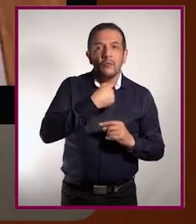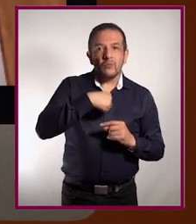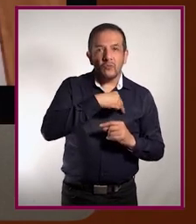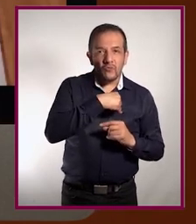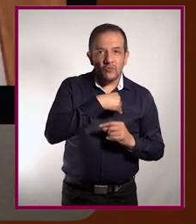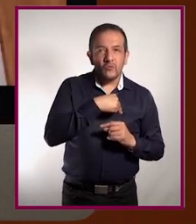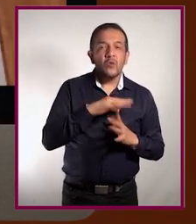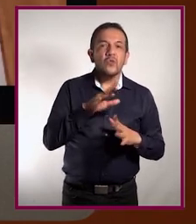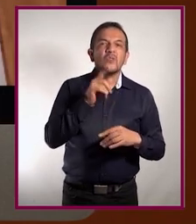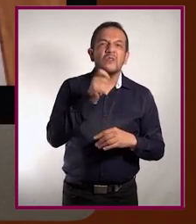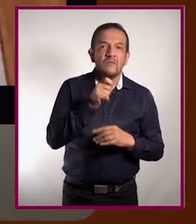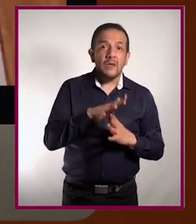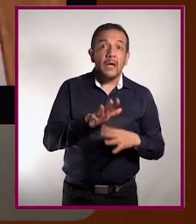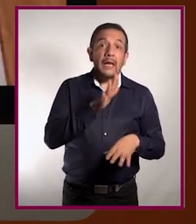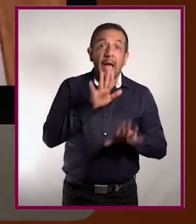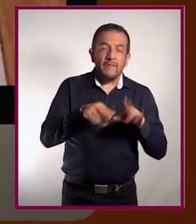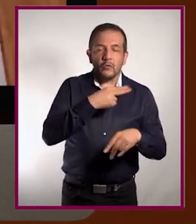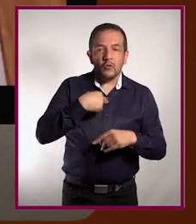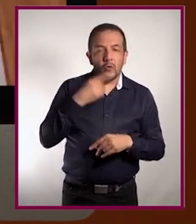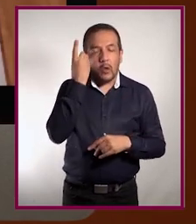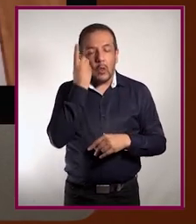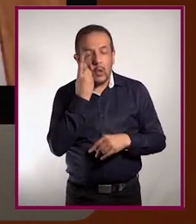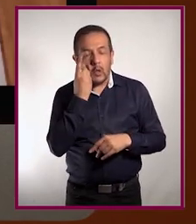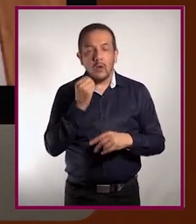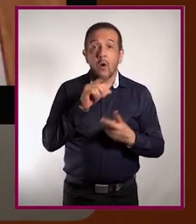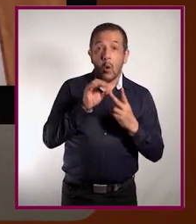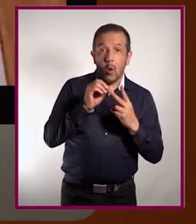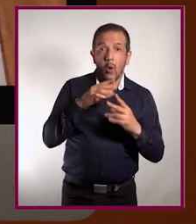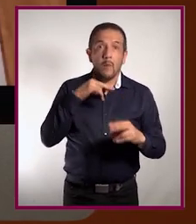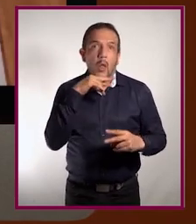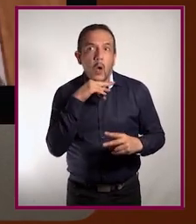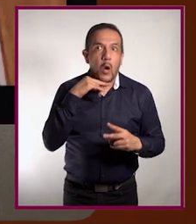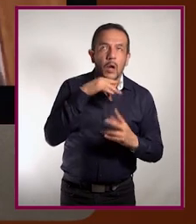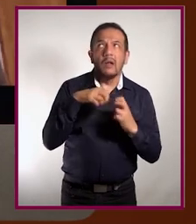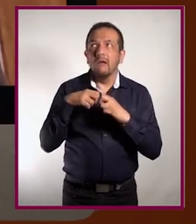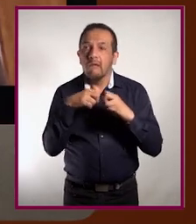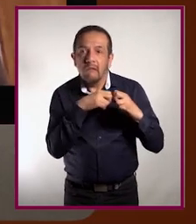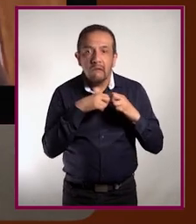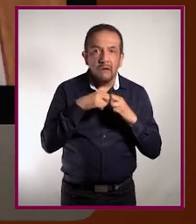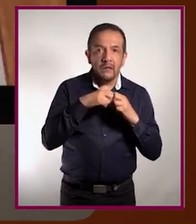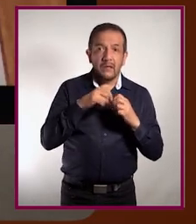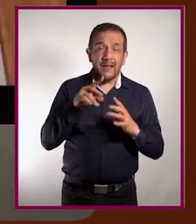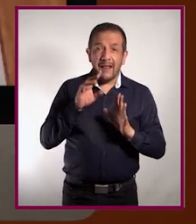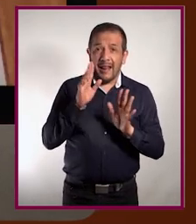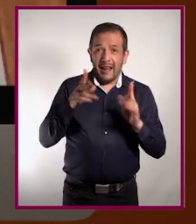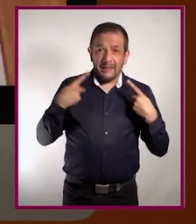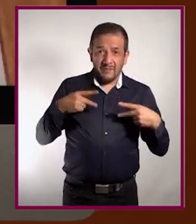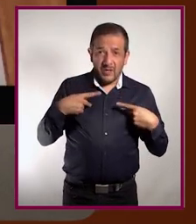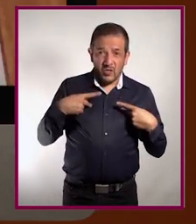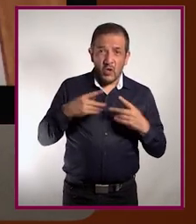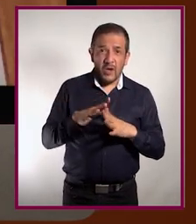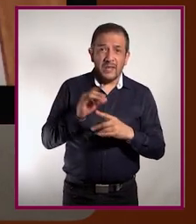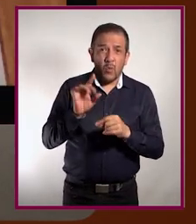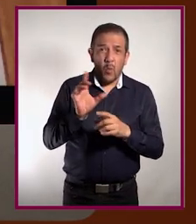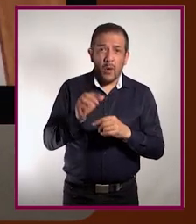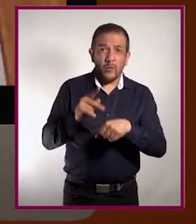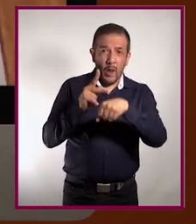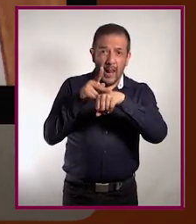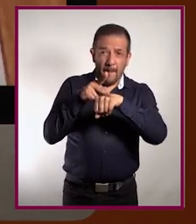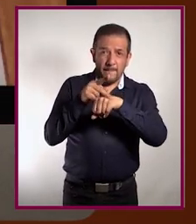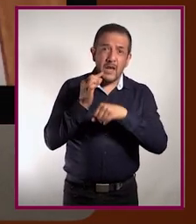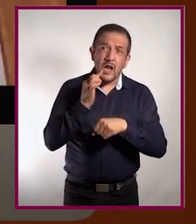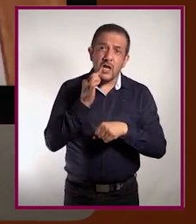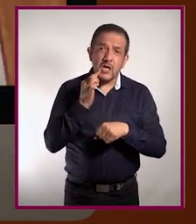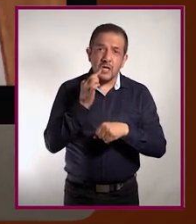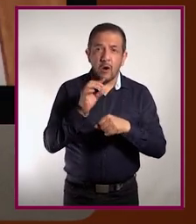nuestros estados de estrés, de desvelo, de mucha preocupación. Vemos incluso que las personas que les aparecen estas lesiones muchas veces